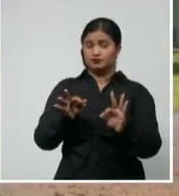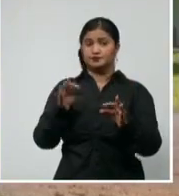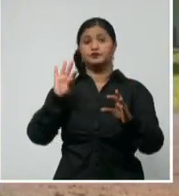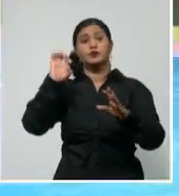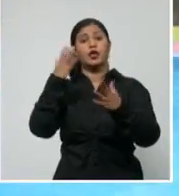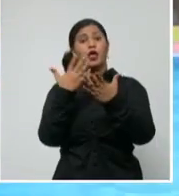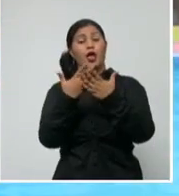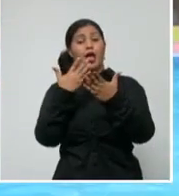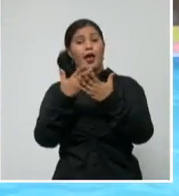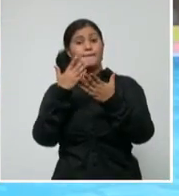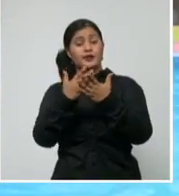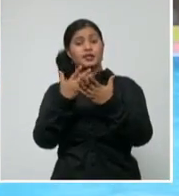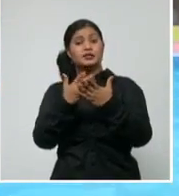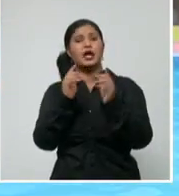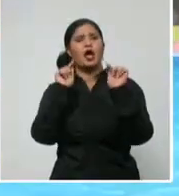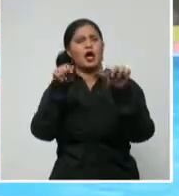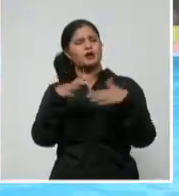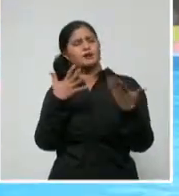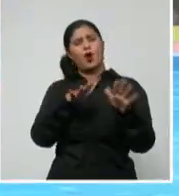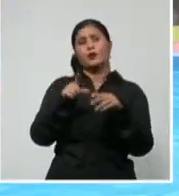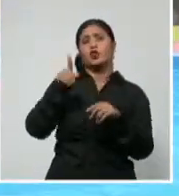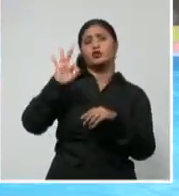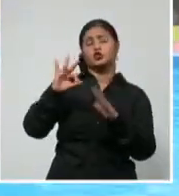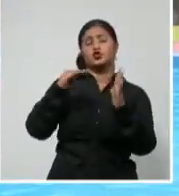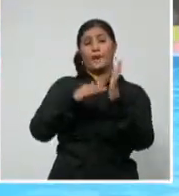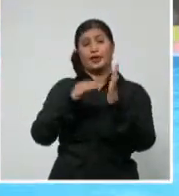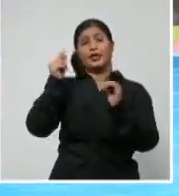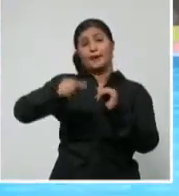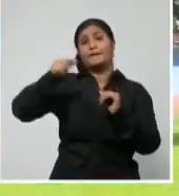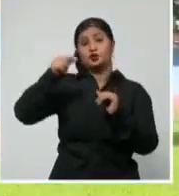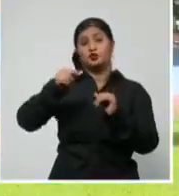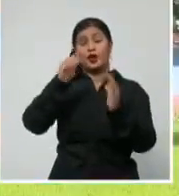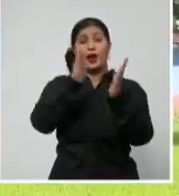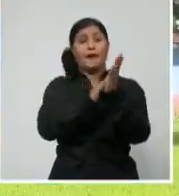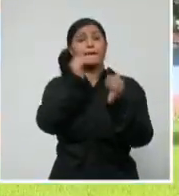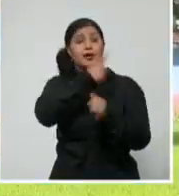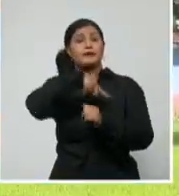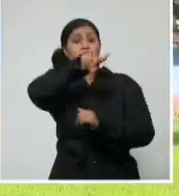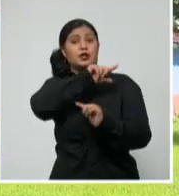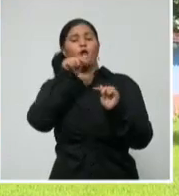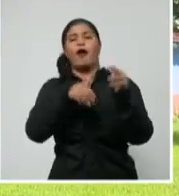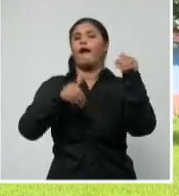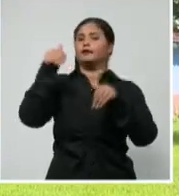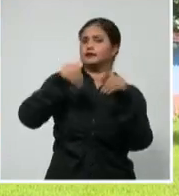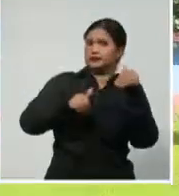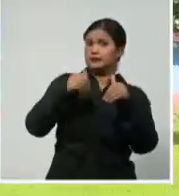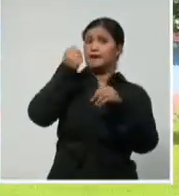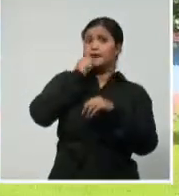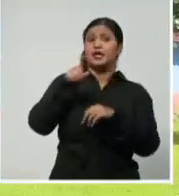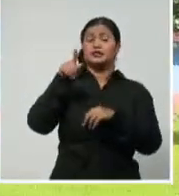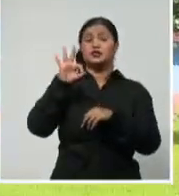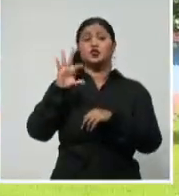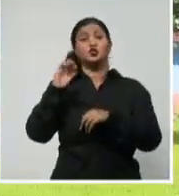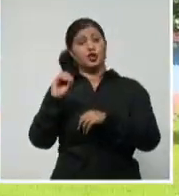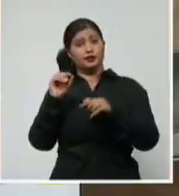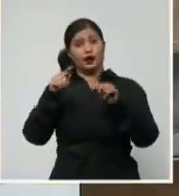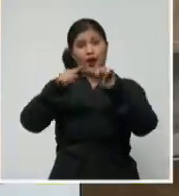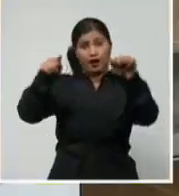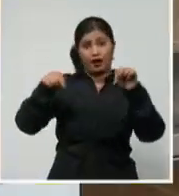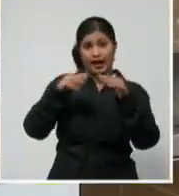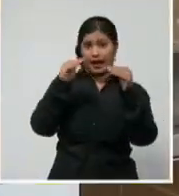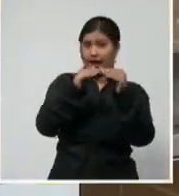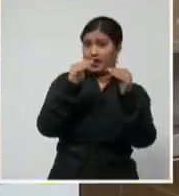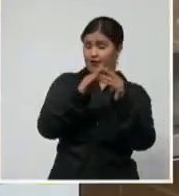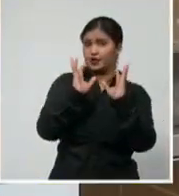popular, casi 18.000 campistas reservaron en el pasado mes para asistir a más de 180 cabañas disponibles. En la